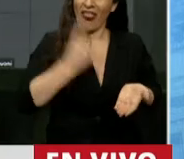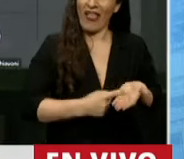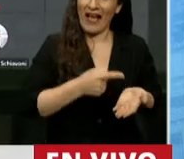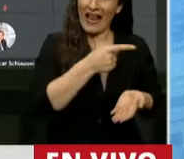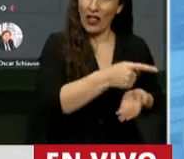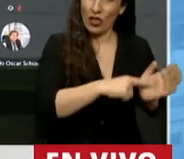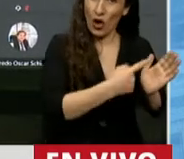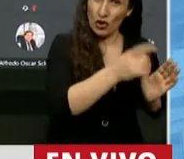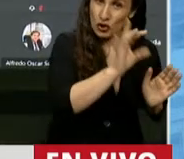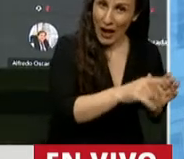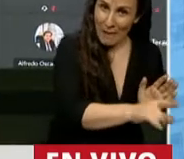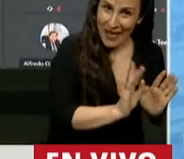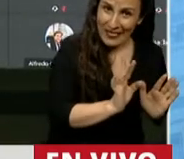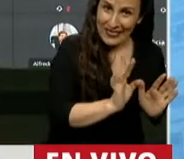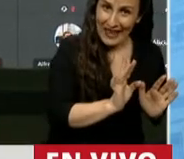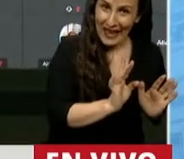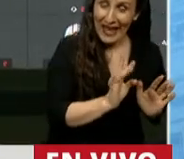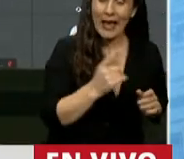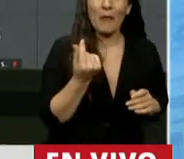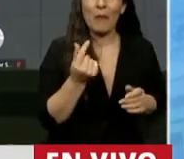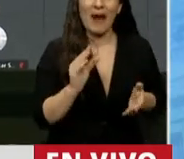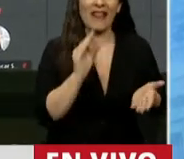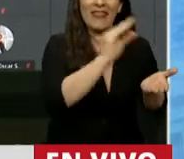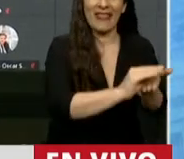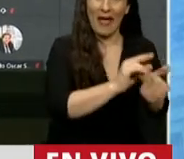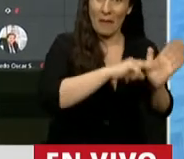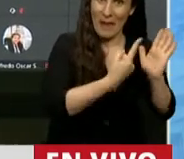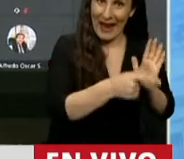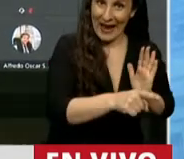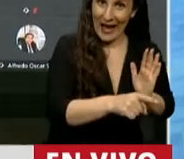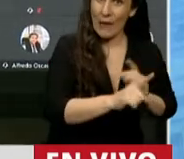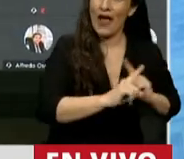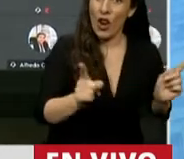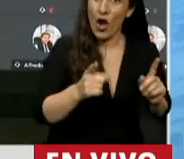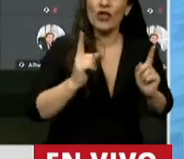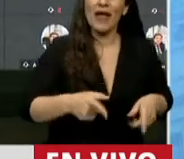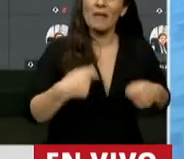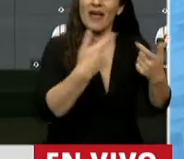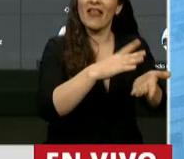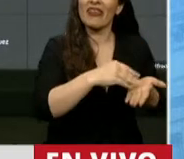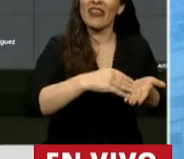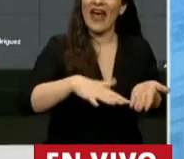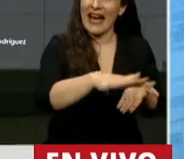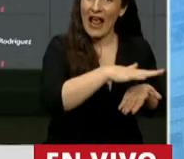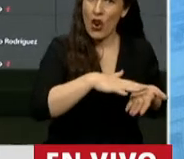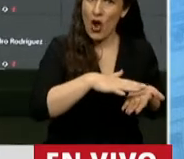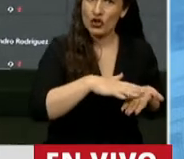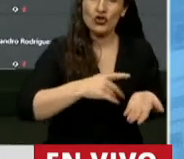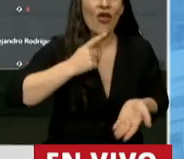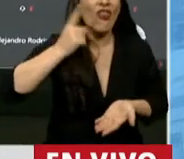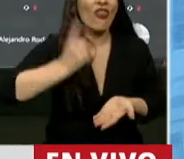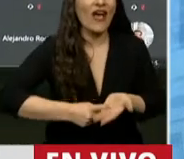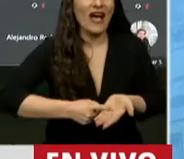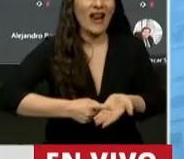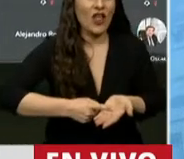del porcentaje del dinero que recibía la Cava, también estuvieron los terrenos, es decir, se dictaron decretos de